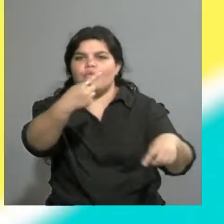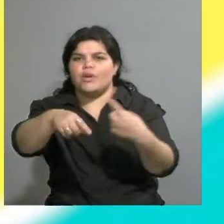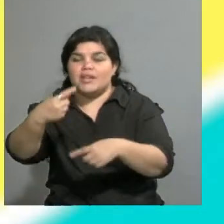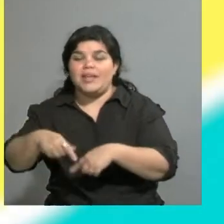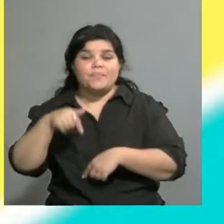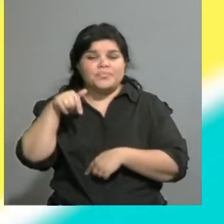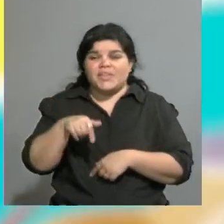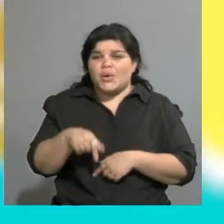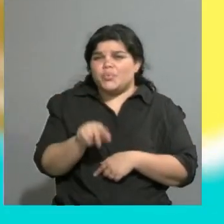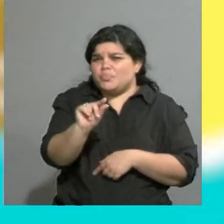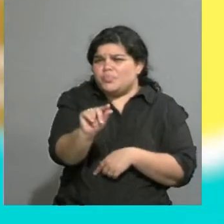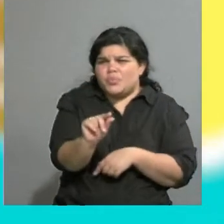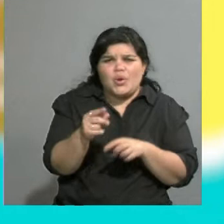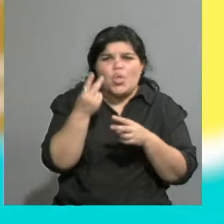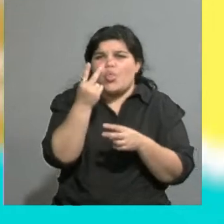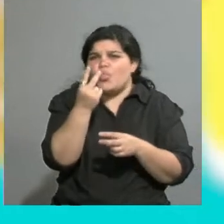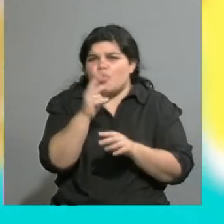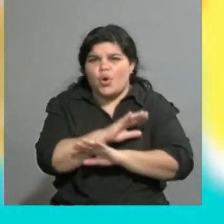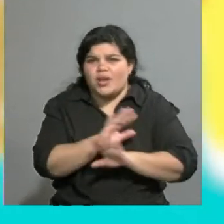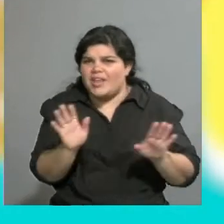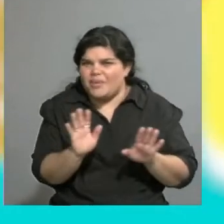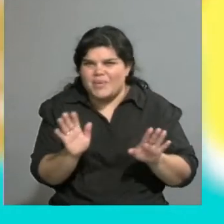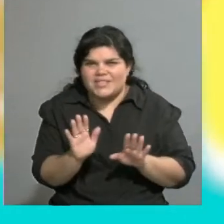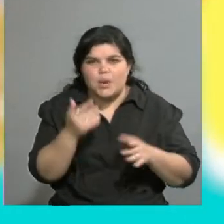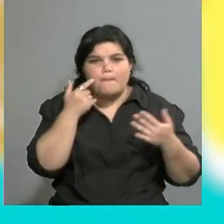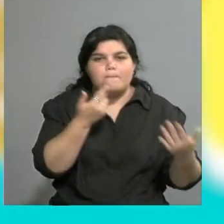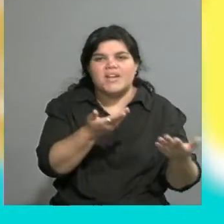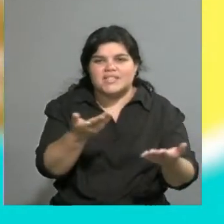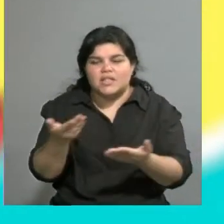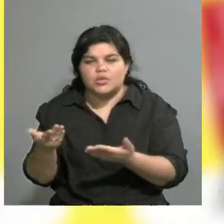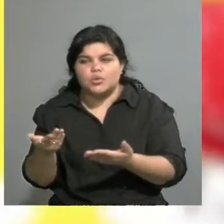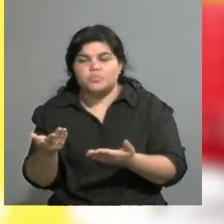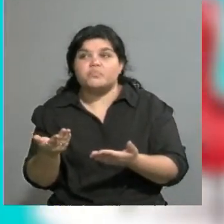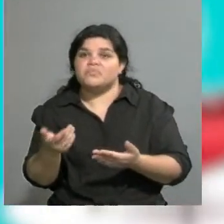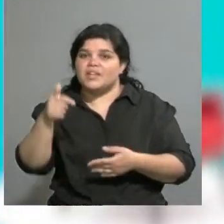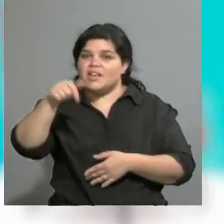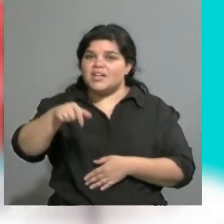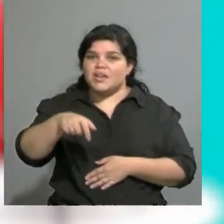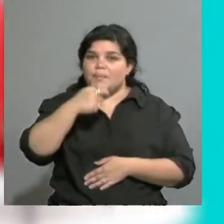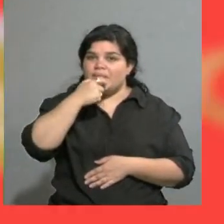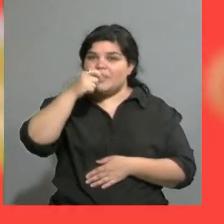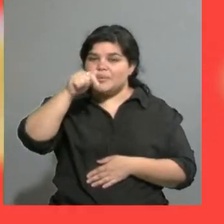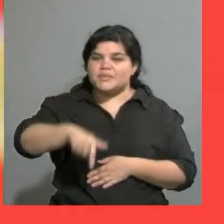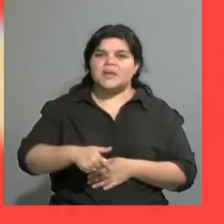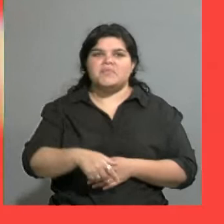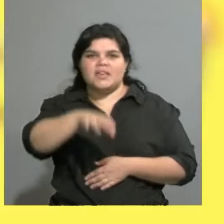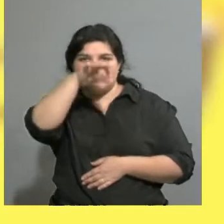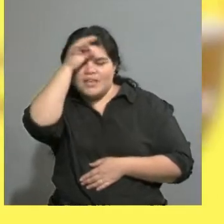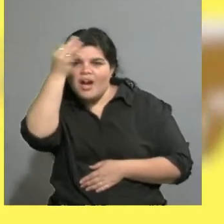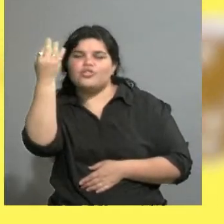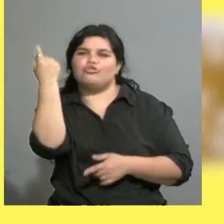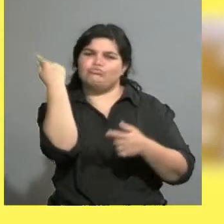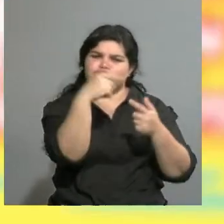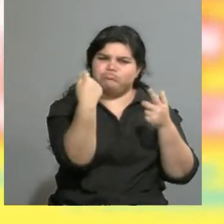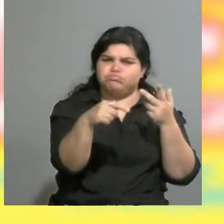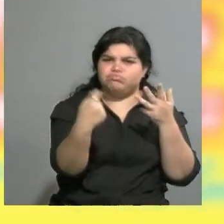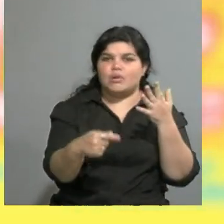fechas, porque la verdad es que por suerte hay muchísima actividad en Mendoza, muchísima actividad teatral, entonces no hay fechas